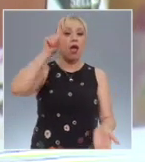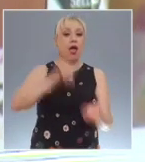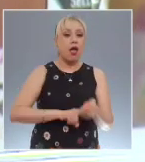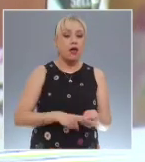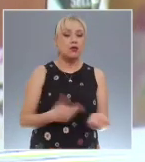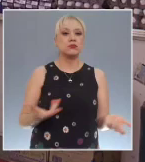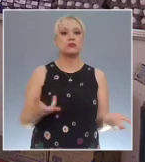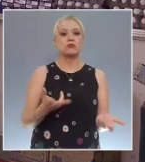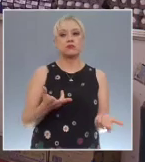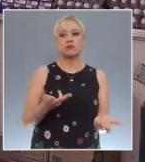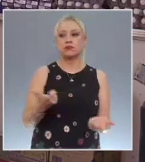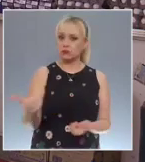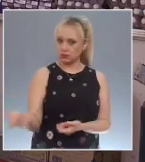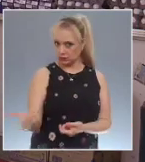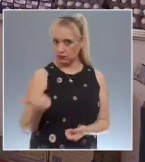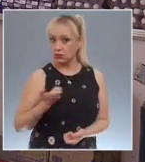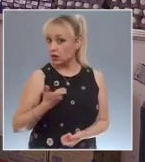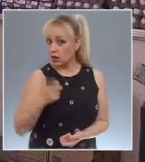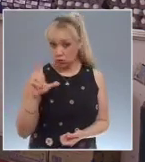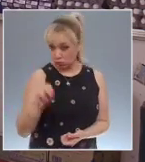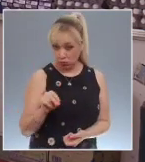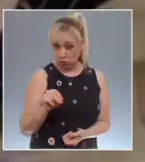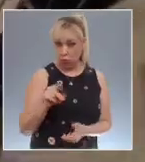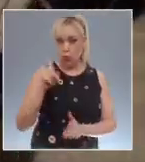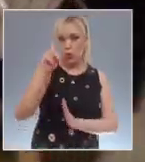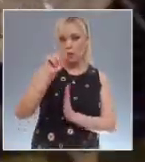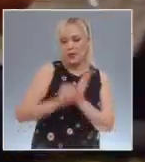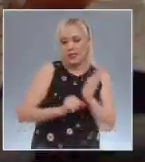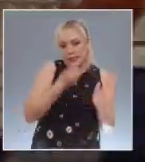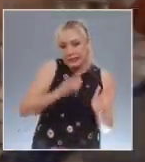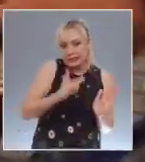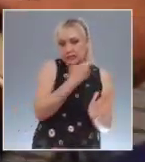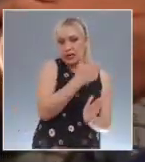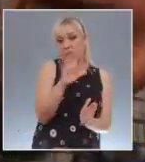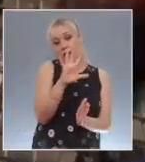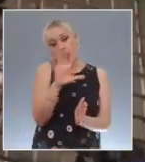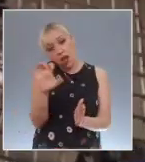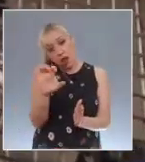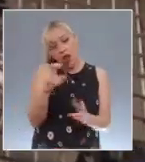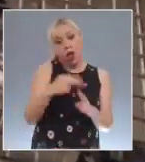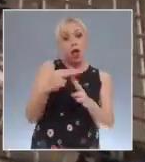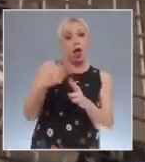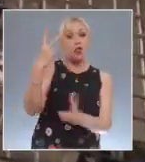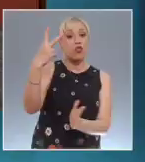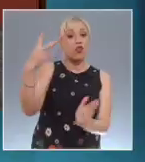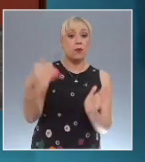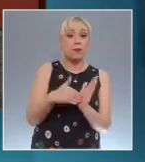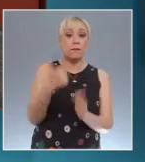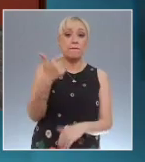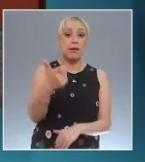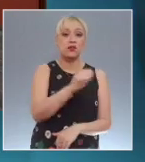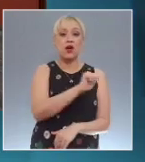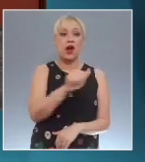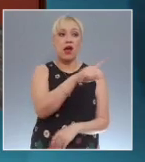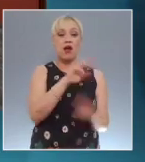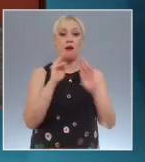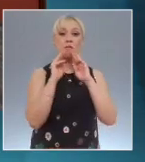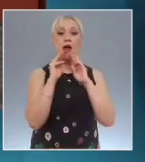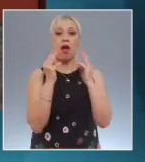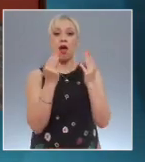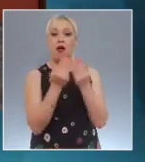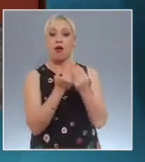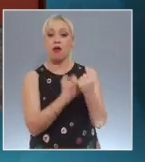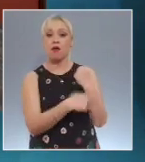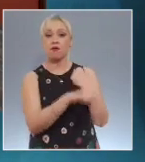quienes pagan una cuota mensual de entre 500 y 2 mil pesos por derecho de piso a la delincuencia. Este clima de